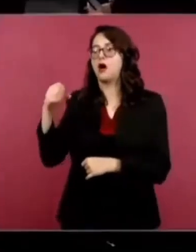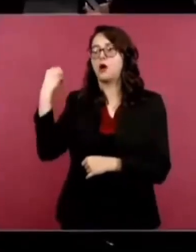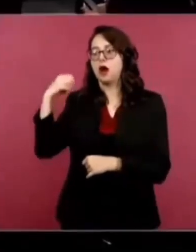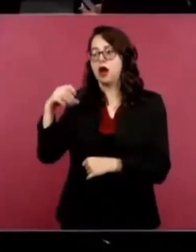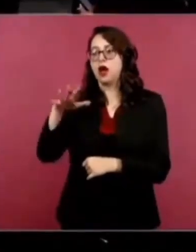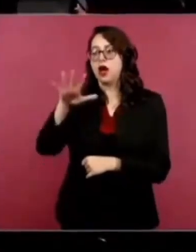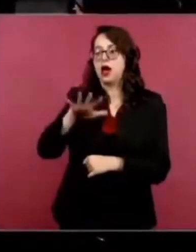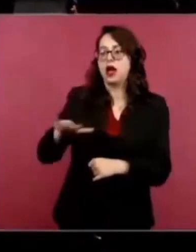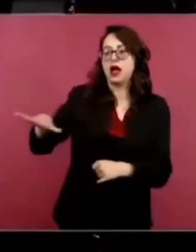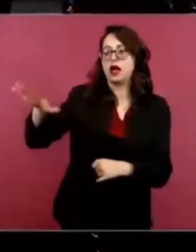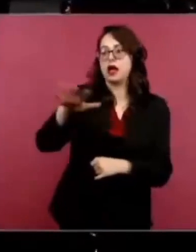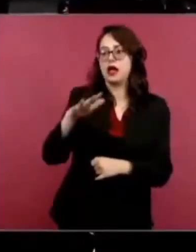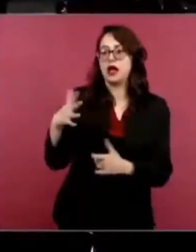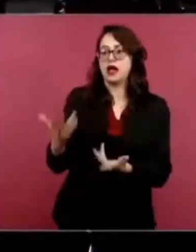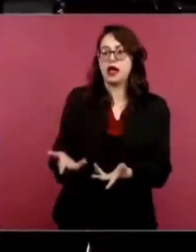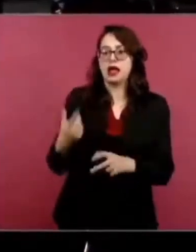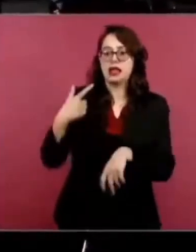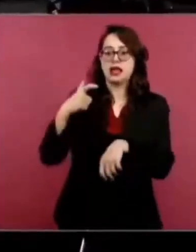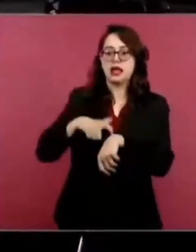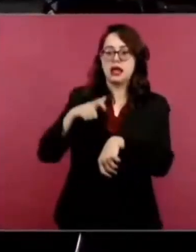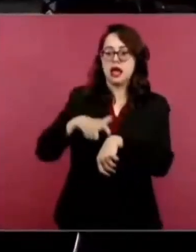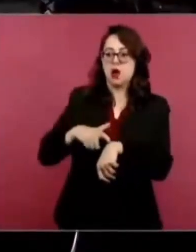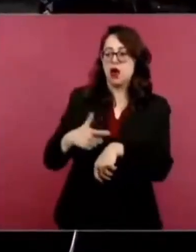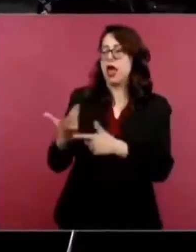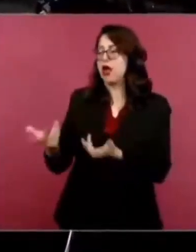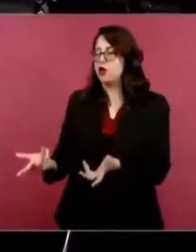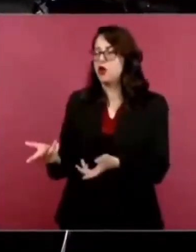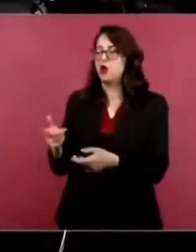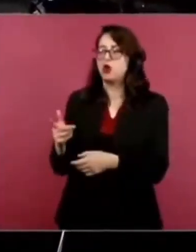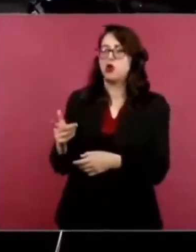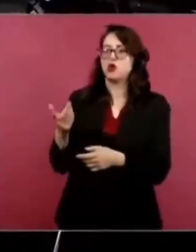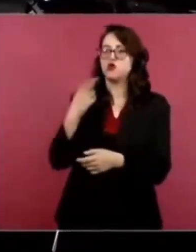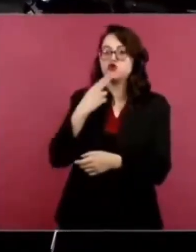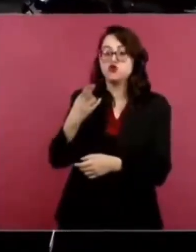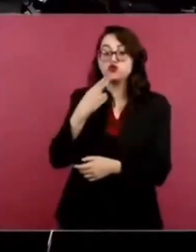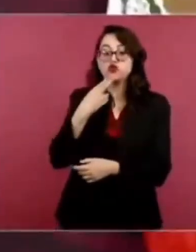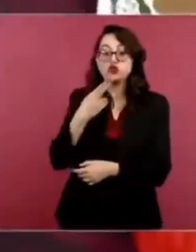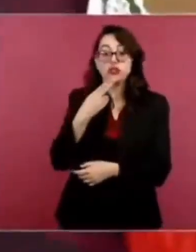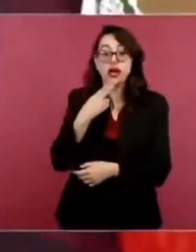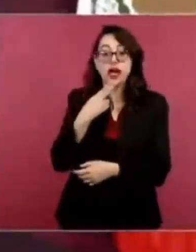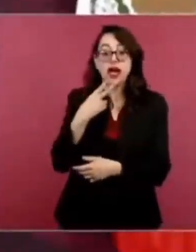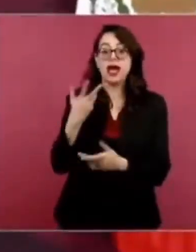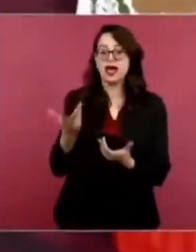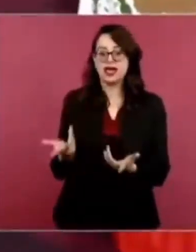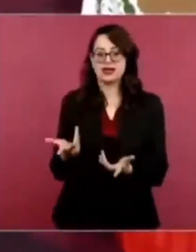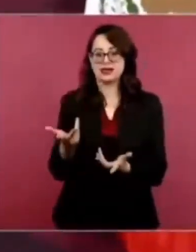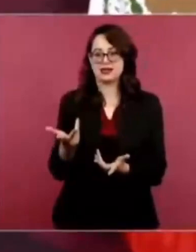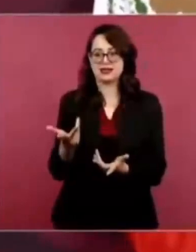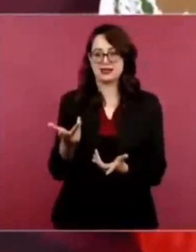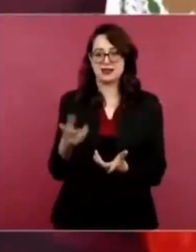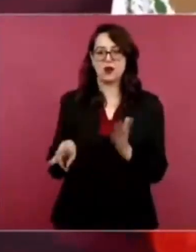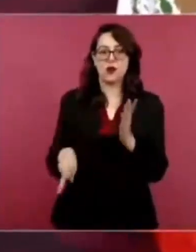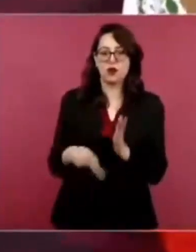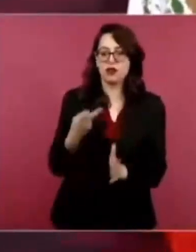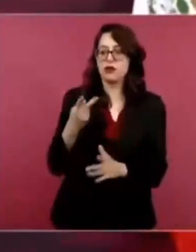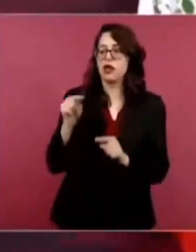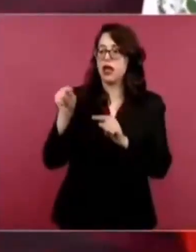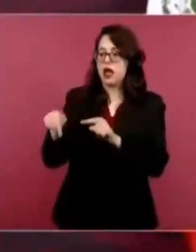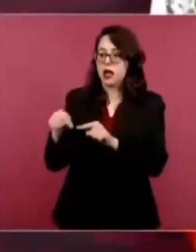que ya sepa cuáles son las corridas de Palenque a Cancún